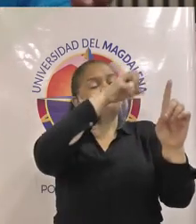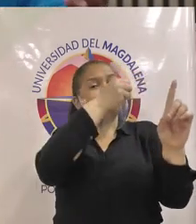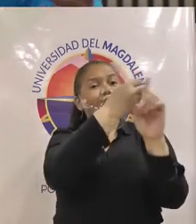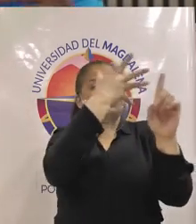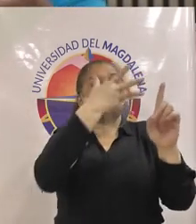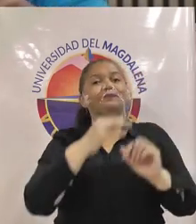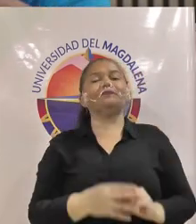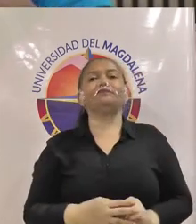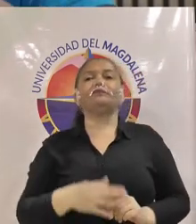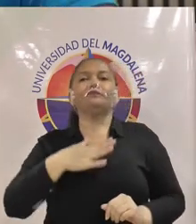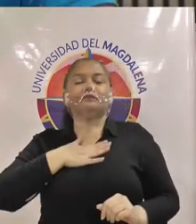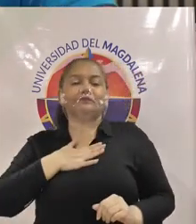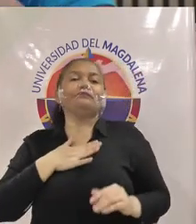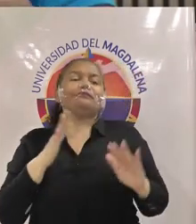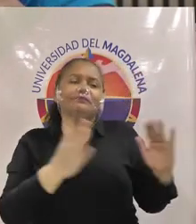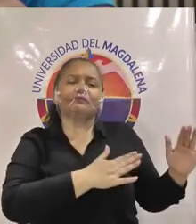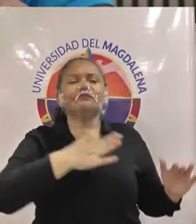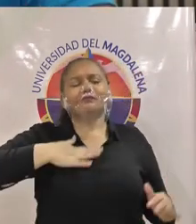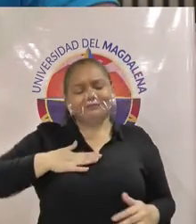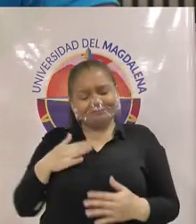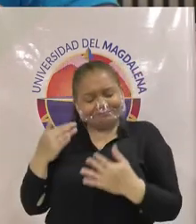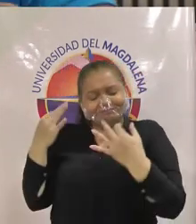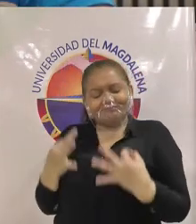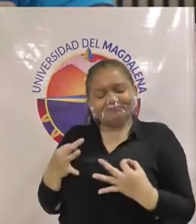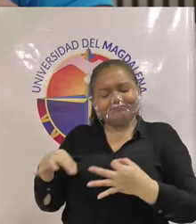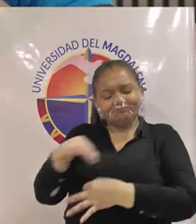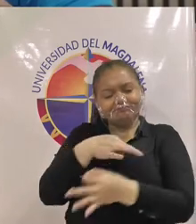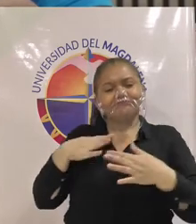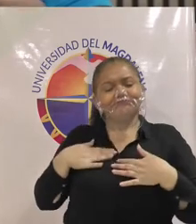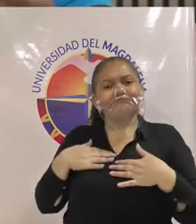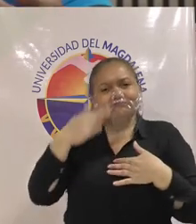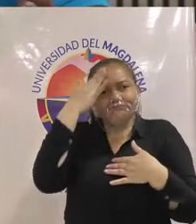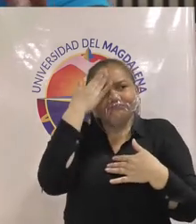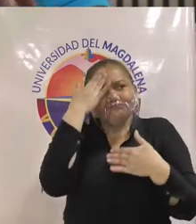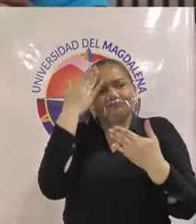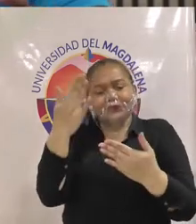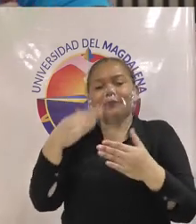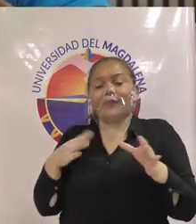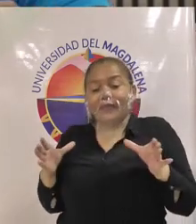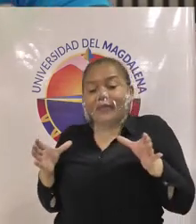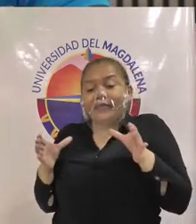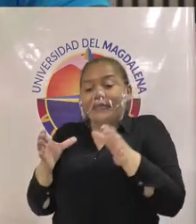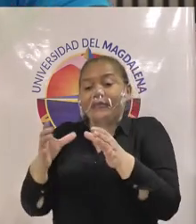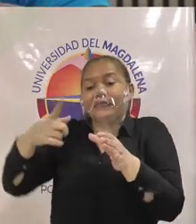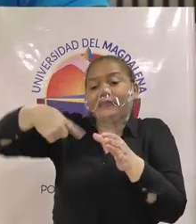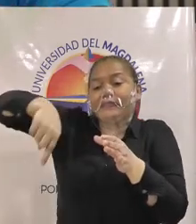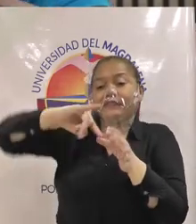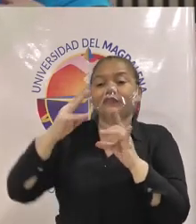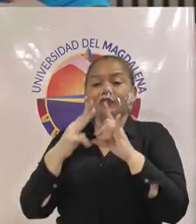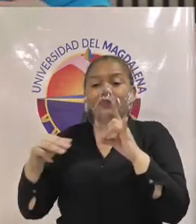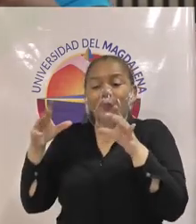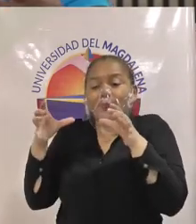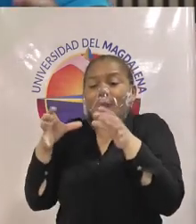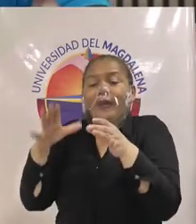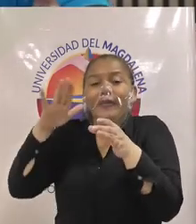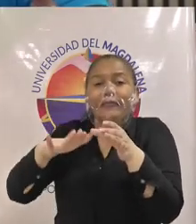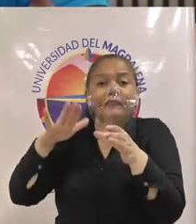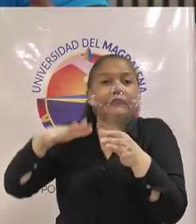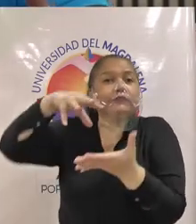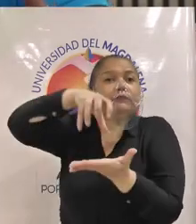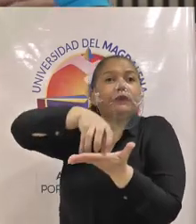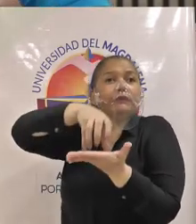compromiso nosotros reconocemos la importancia de descentralizar la universidad del Magdalena de llevarla a todo el